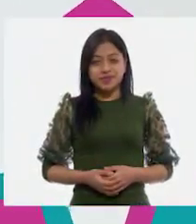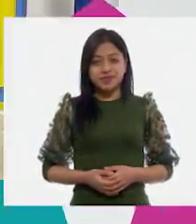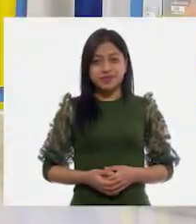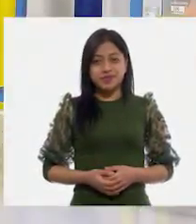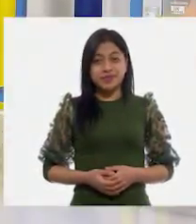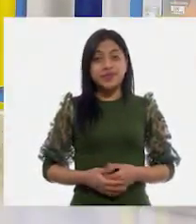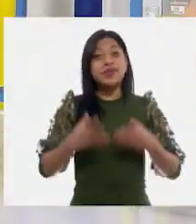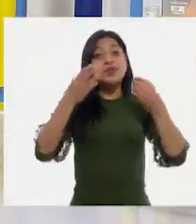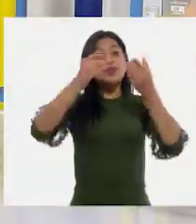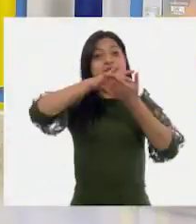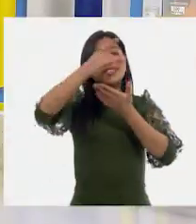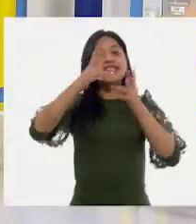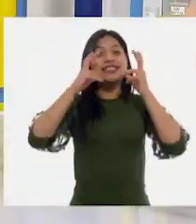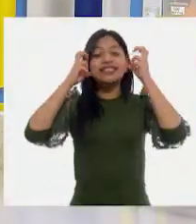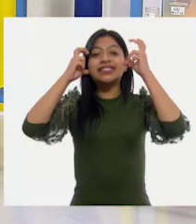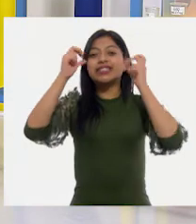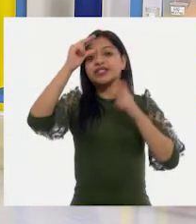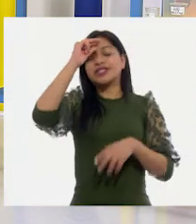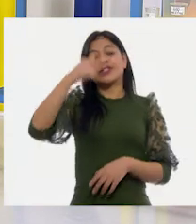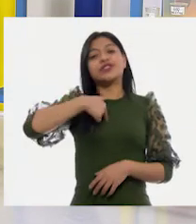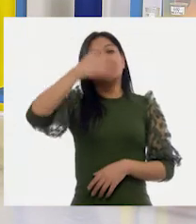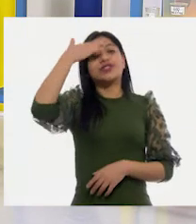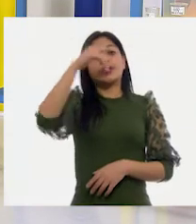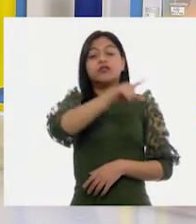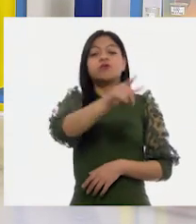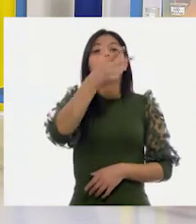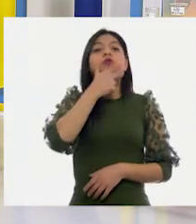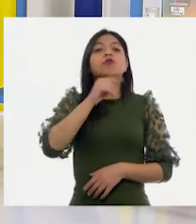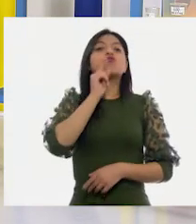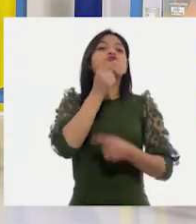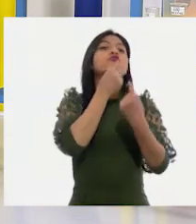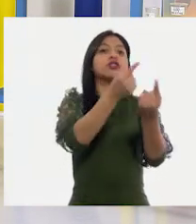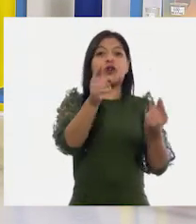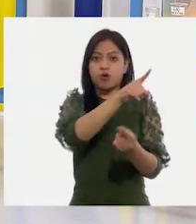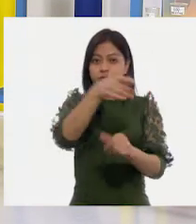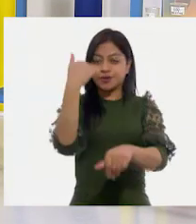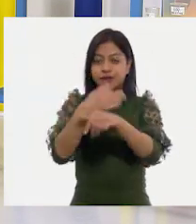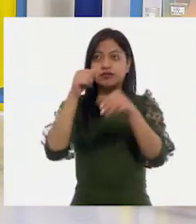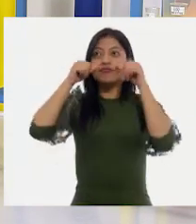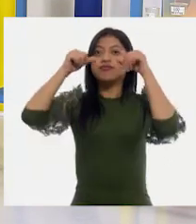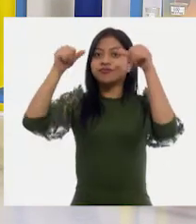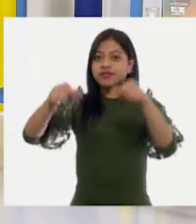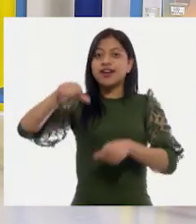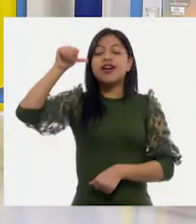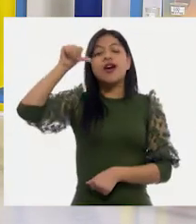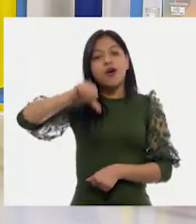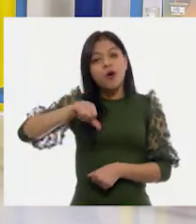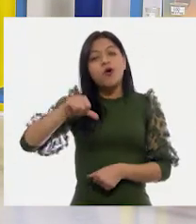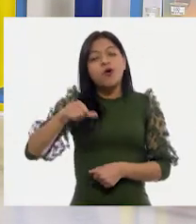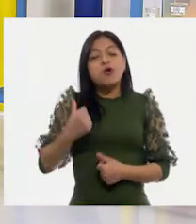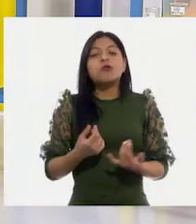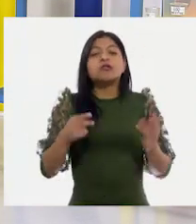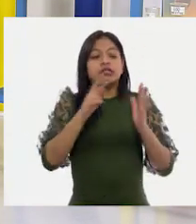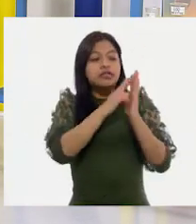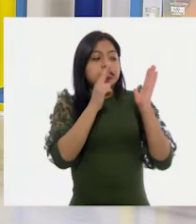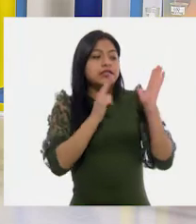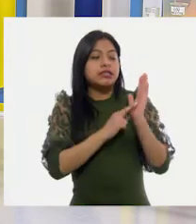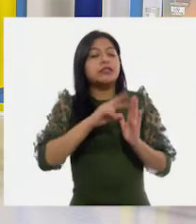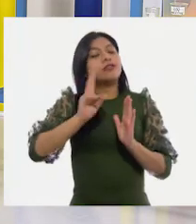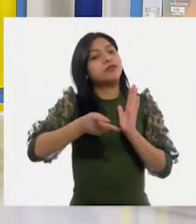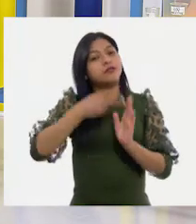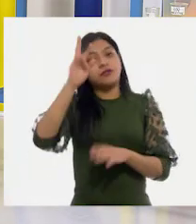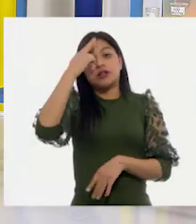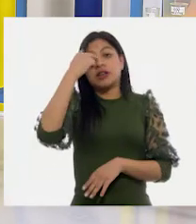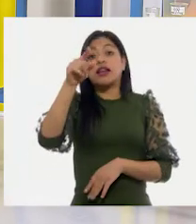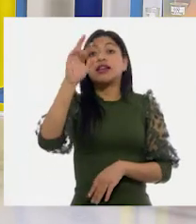Muchas gracias a Jolisto. Estoy segura que las niñas y los niños van a prestar mucha atención en seguir estas buenas prácticas. Porque recuerden que